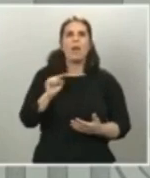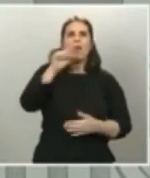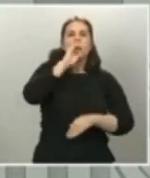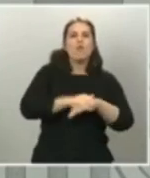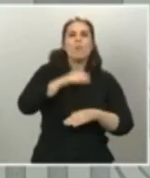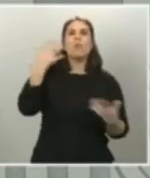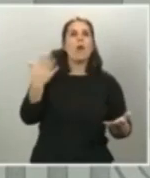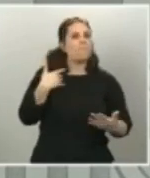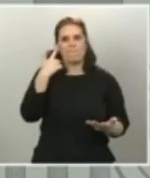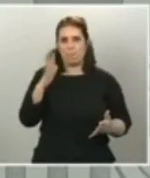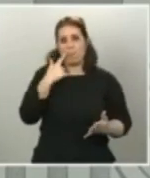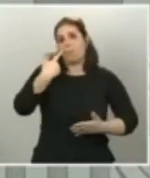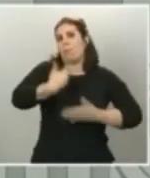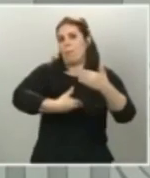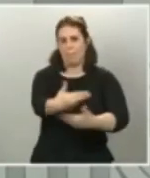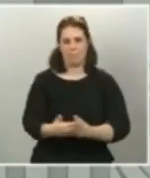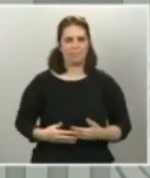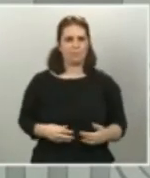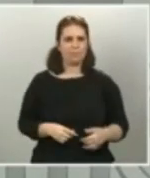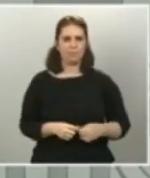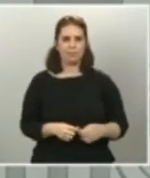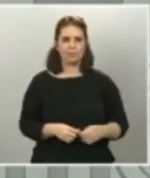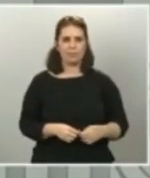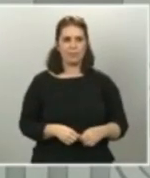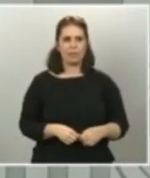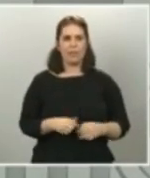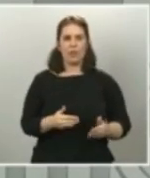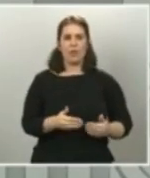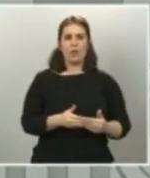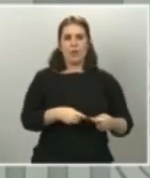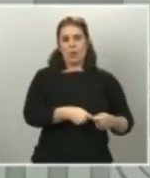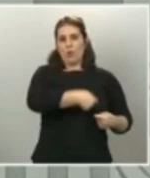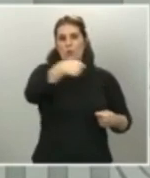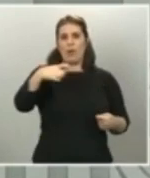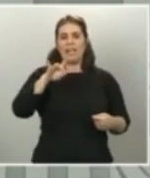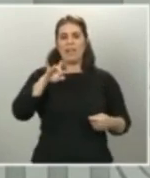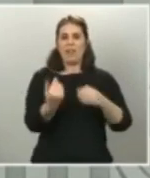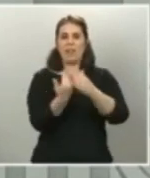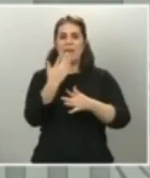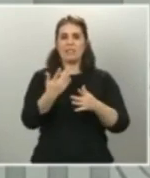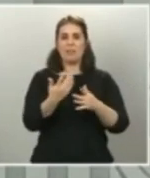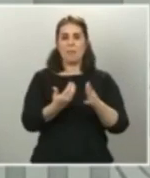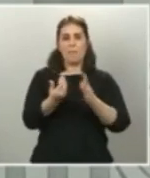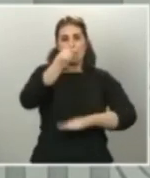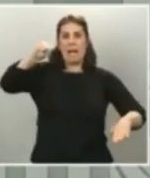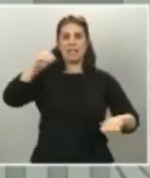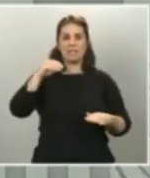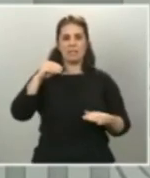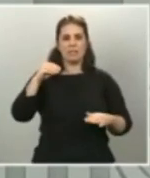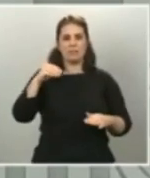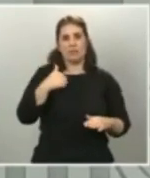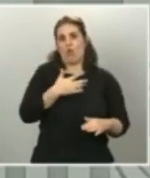viendo. Respecto a la nueva prórroga, tenemos prórroga 15 días más, yo no quiero anticipar nada, pero a nadie se le escapa que la evolución